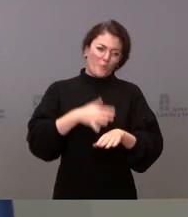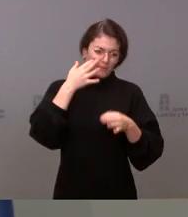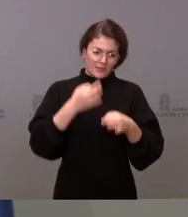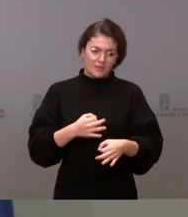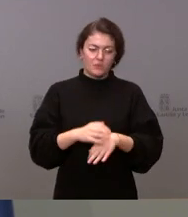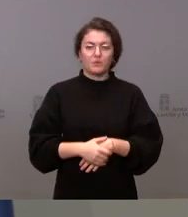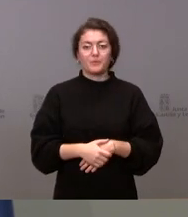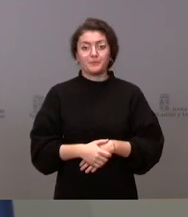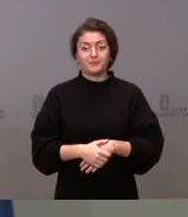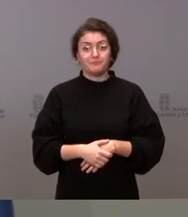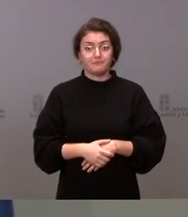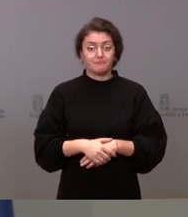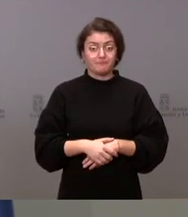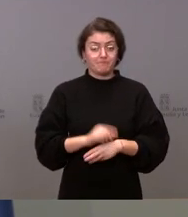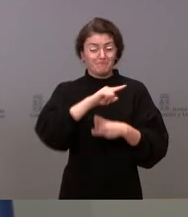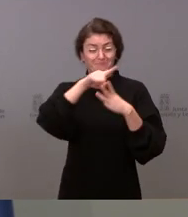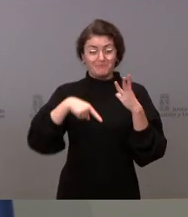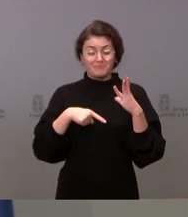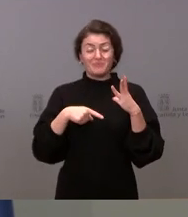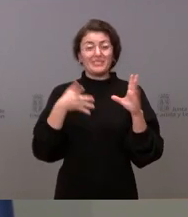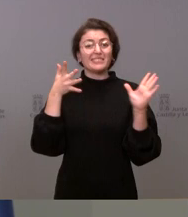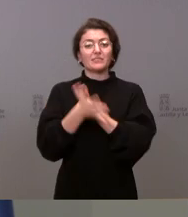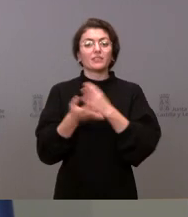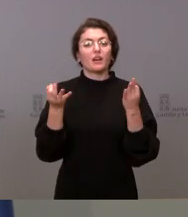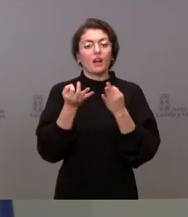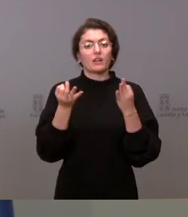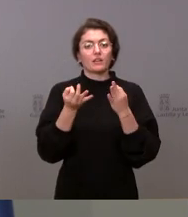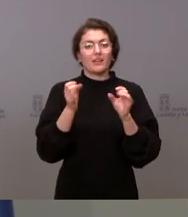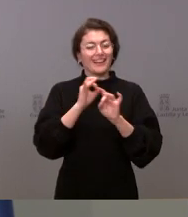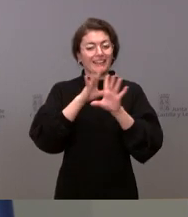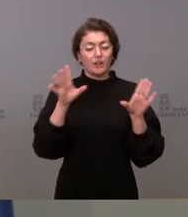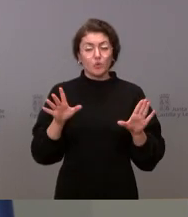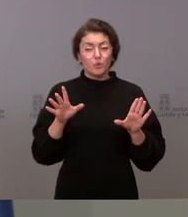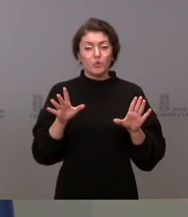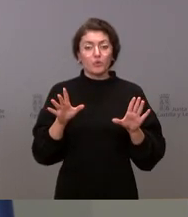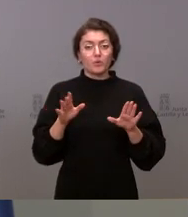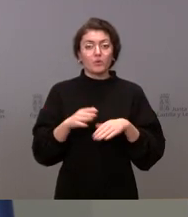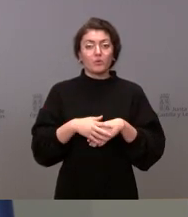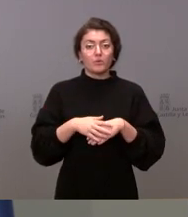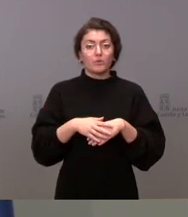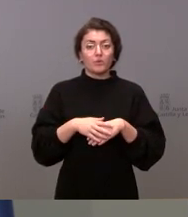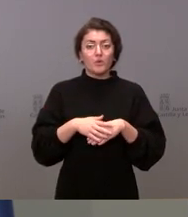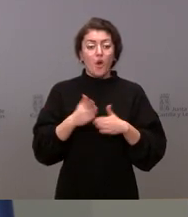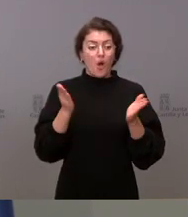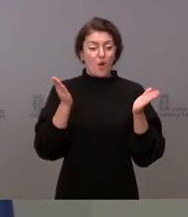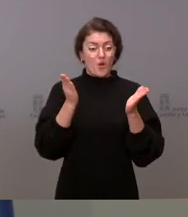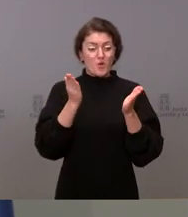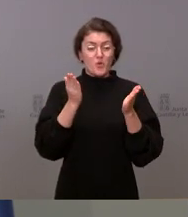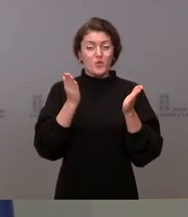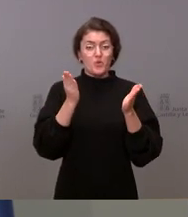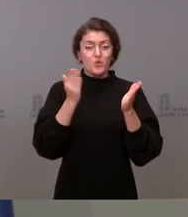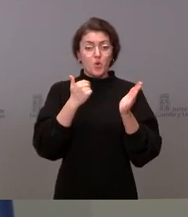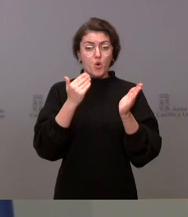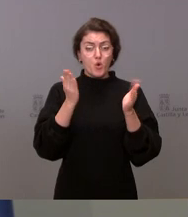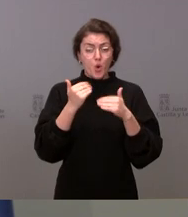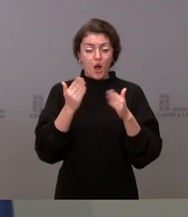Con esto, quiero decir con toda claridad, no habrá imputados en los